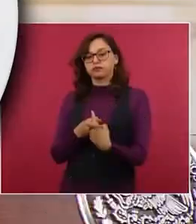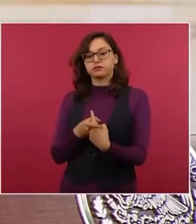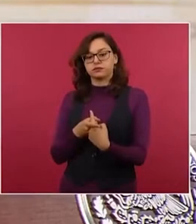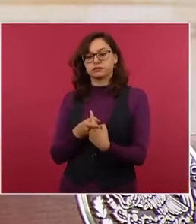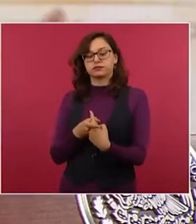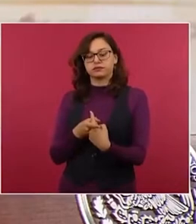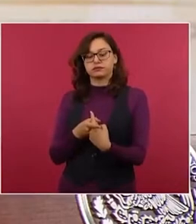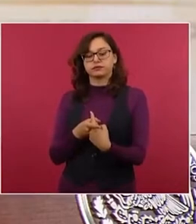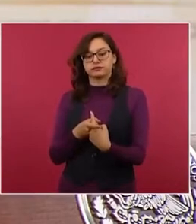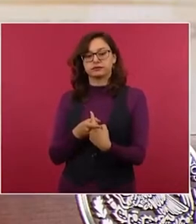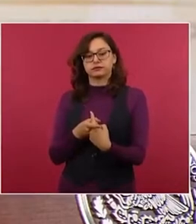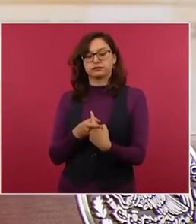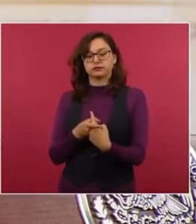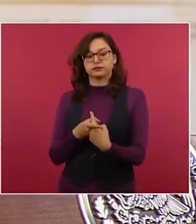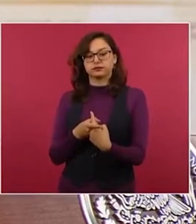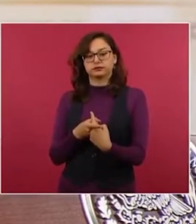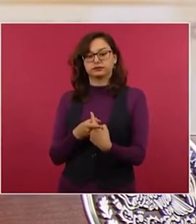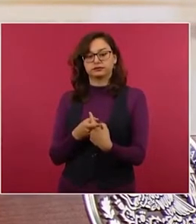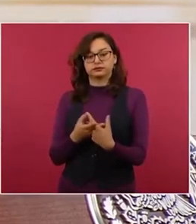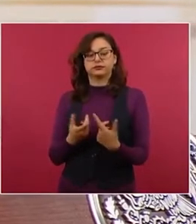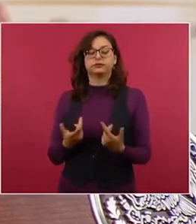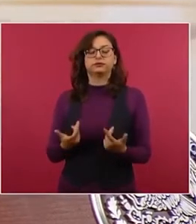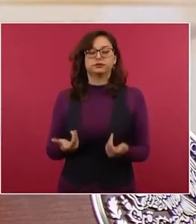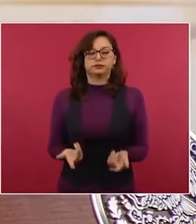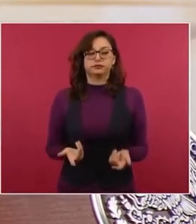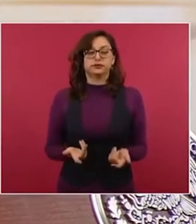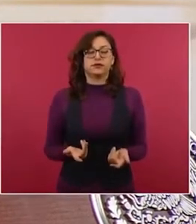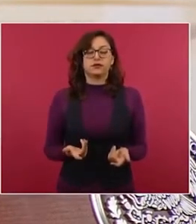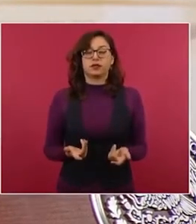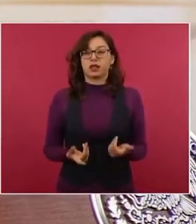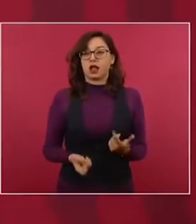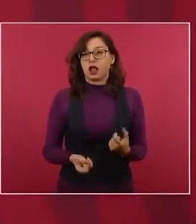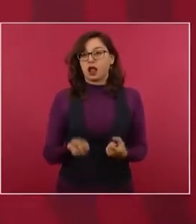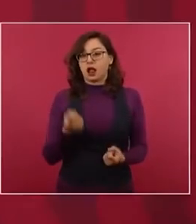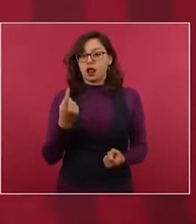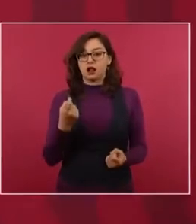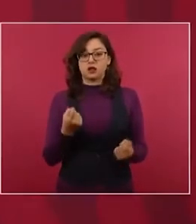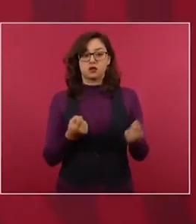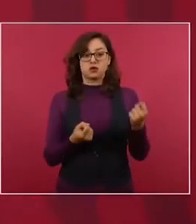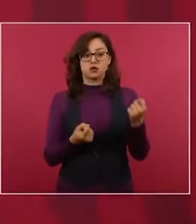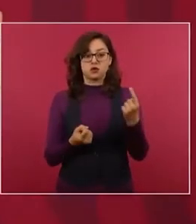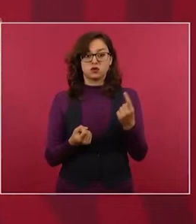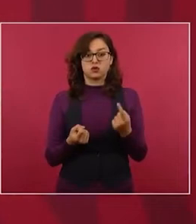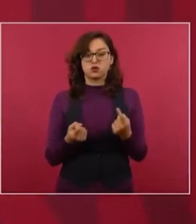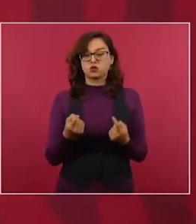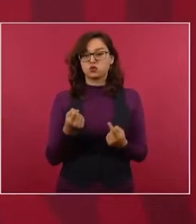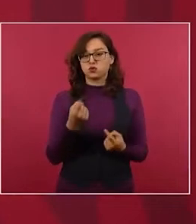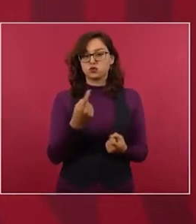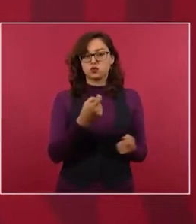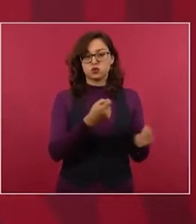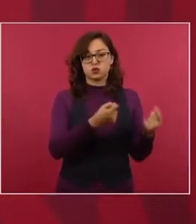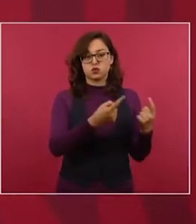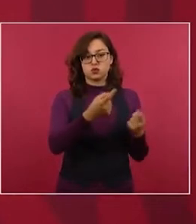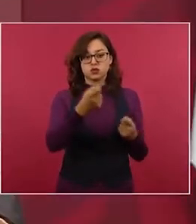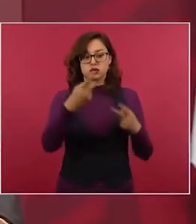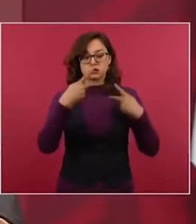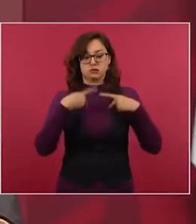Hay lugares en donde se piensa que todo debe ser